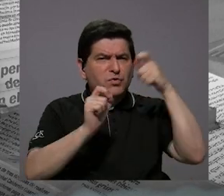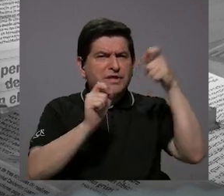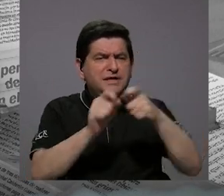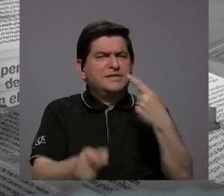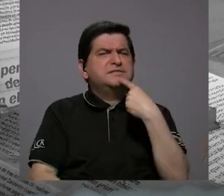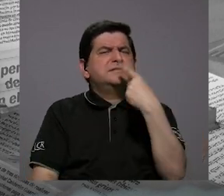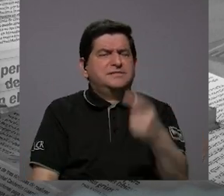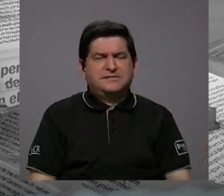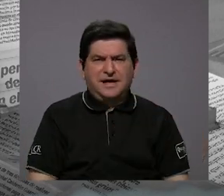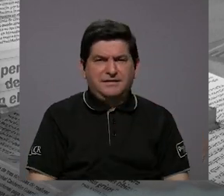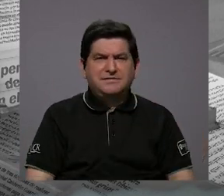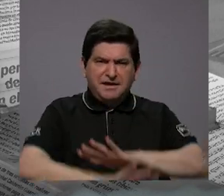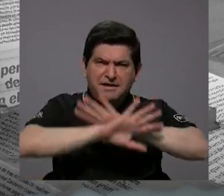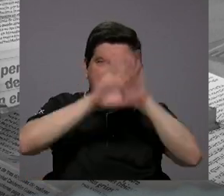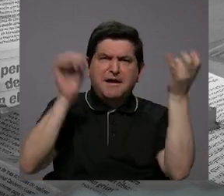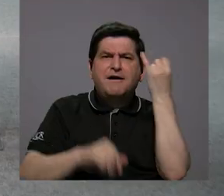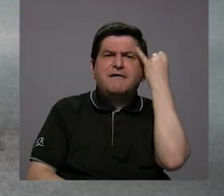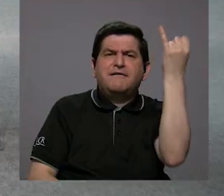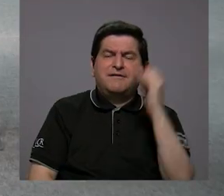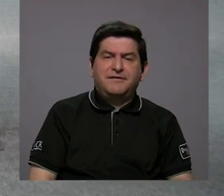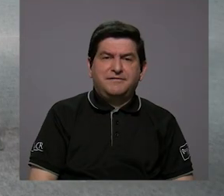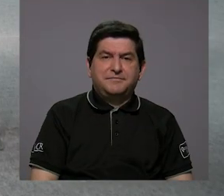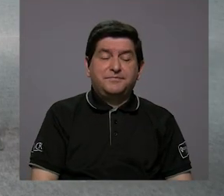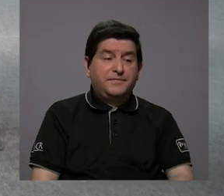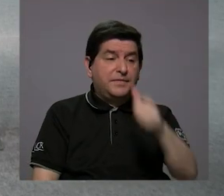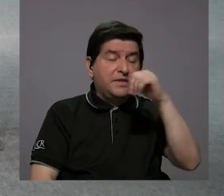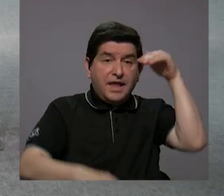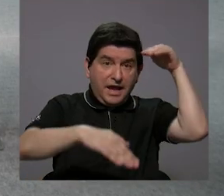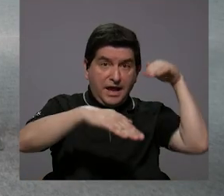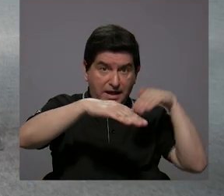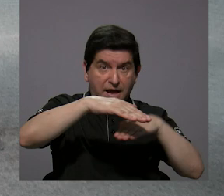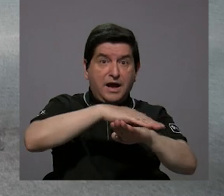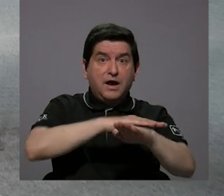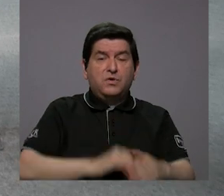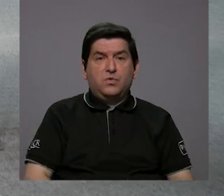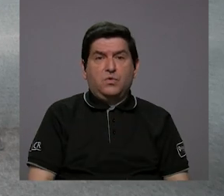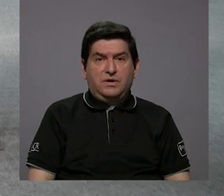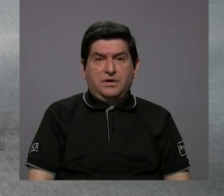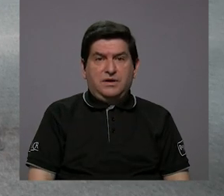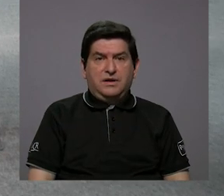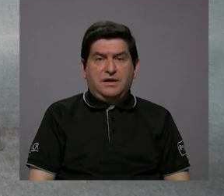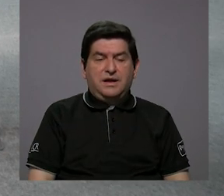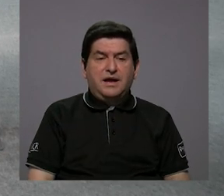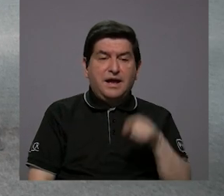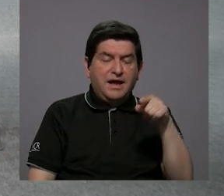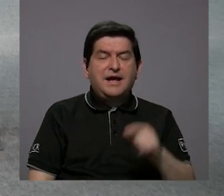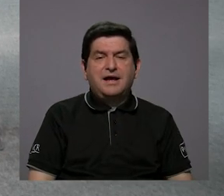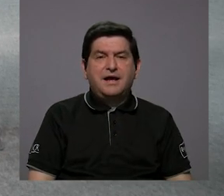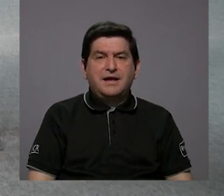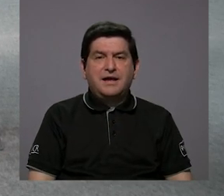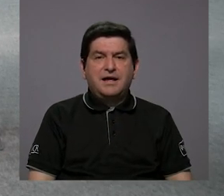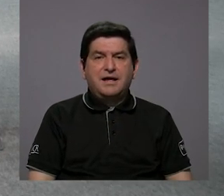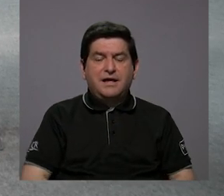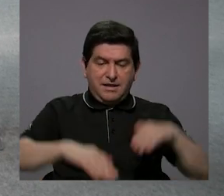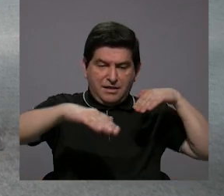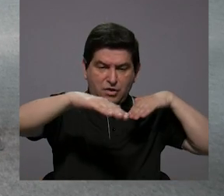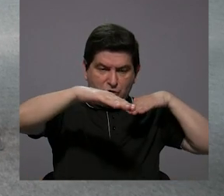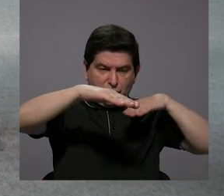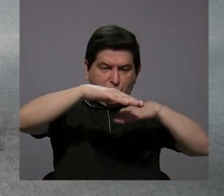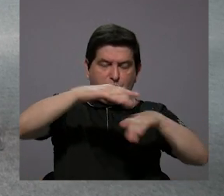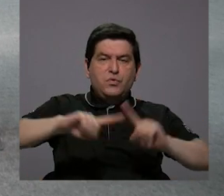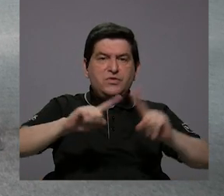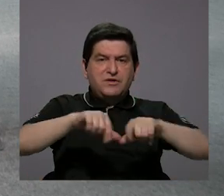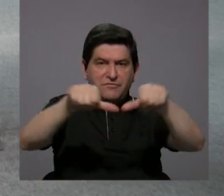específica y nos pueda aclarar. Bueno, el agua subterránea es un agua que está en el subsuelo, está debajo de nosotros en